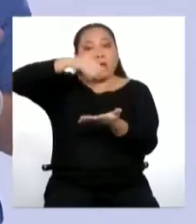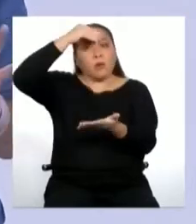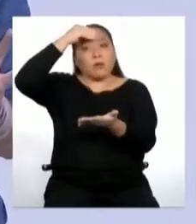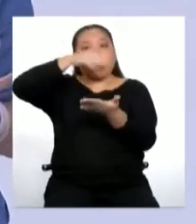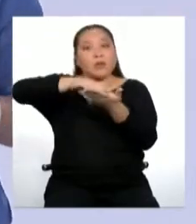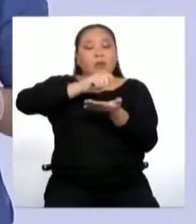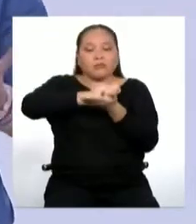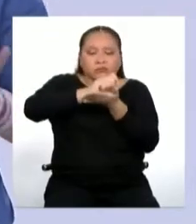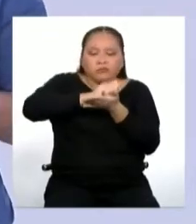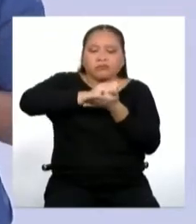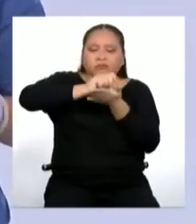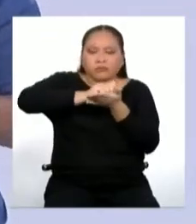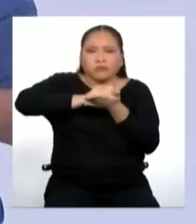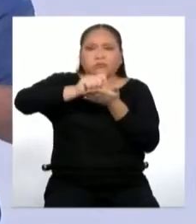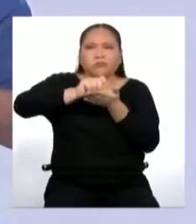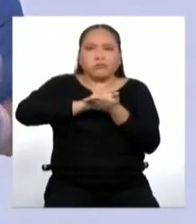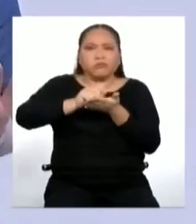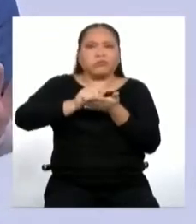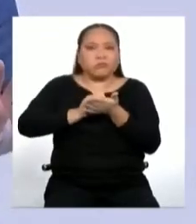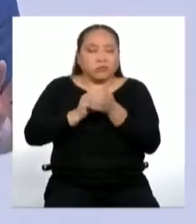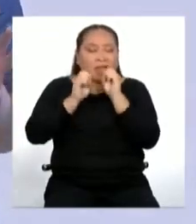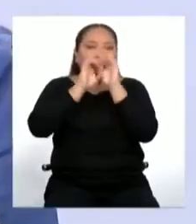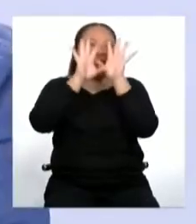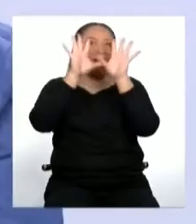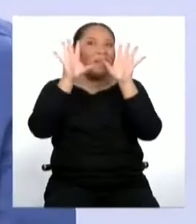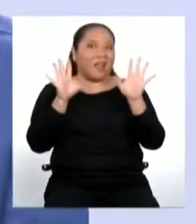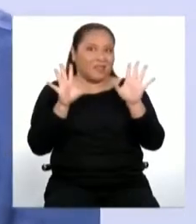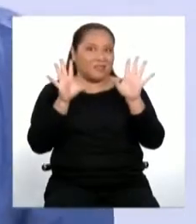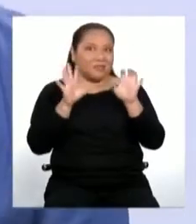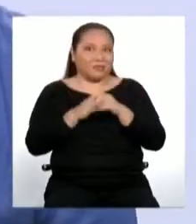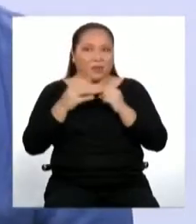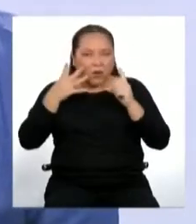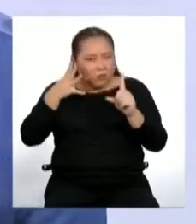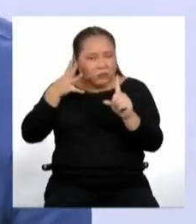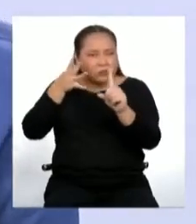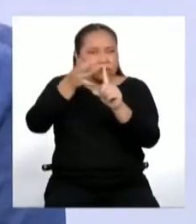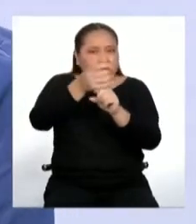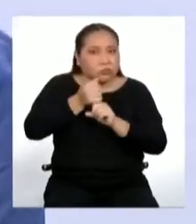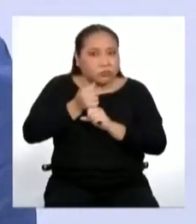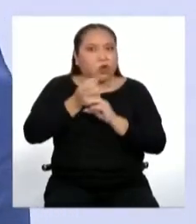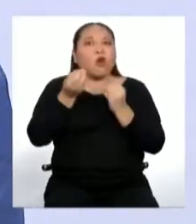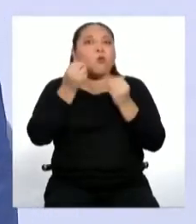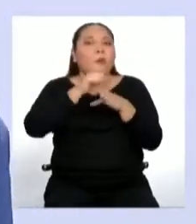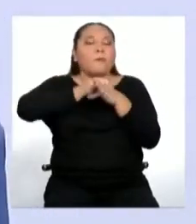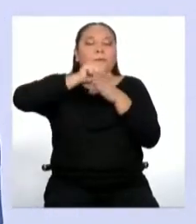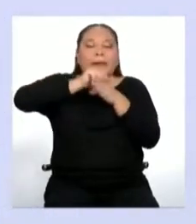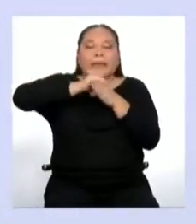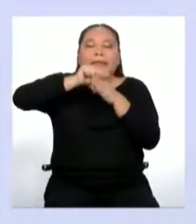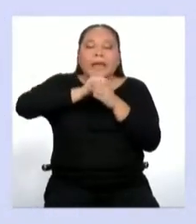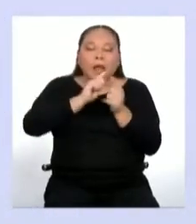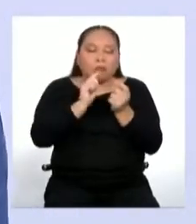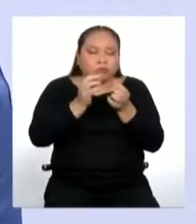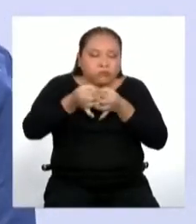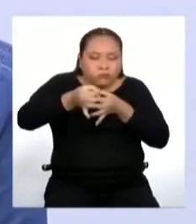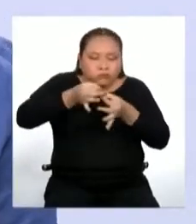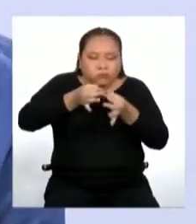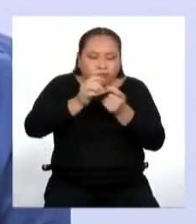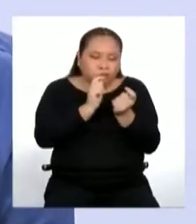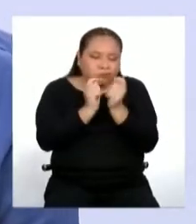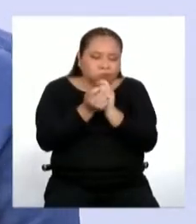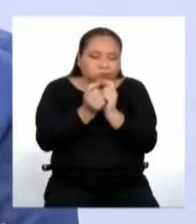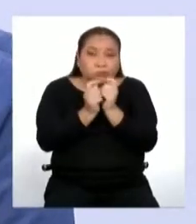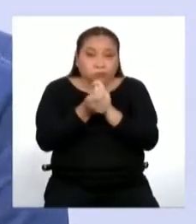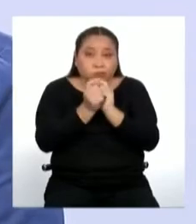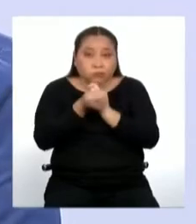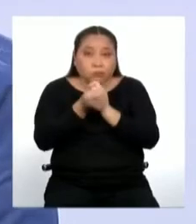escribir textos con un sentido claro. Para lograrlo, practicaremos cómo adaptar el contenido de nuestros textos para que